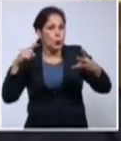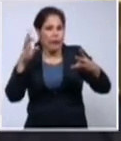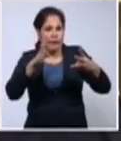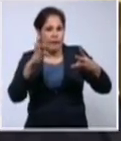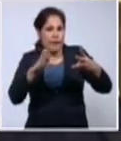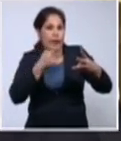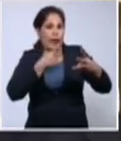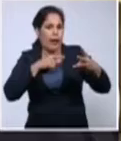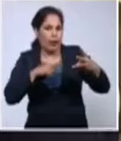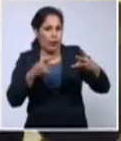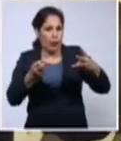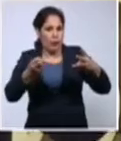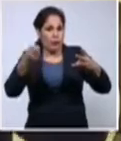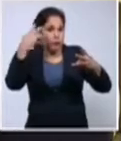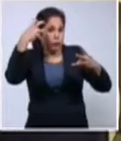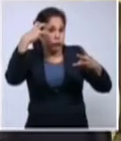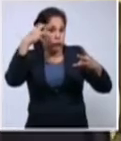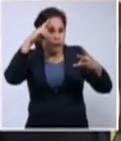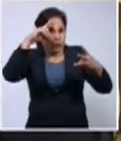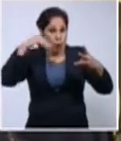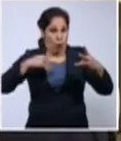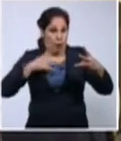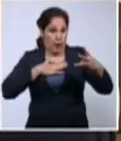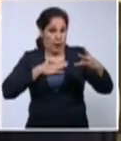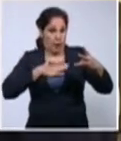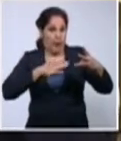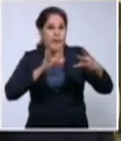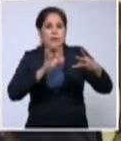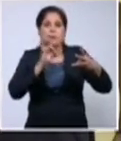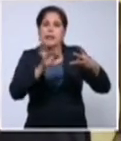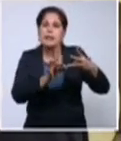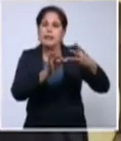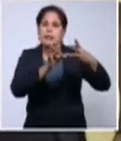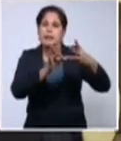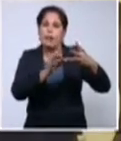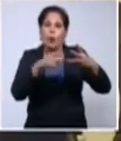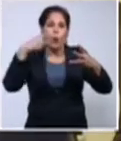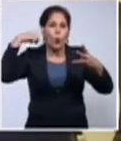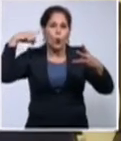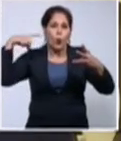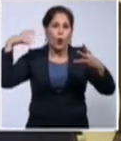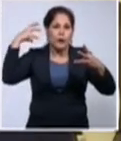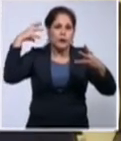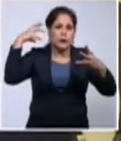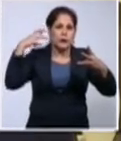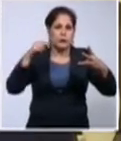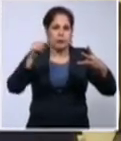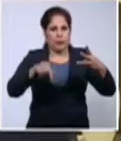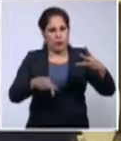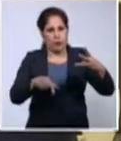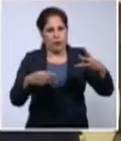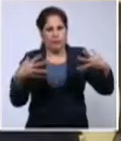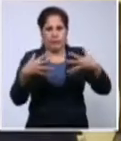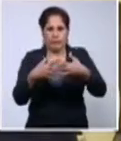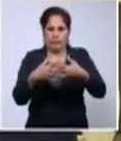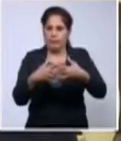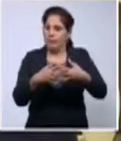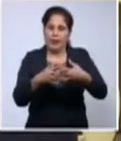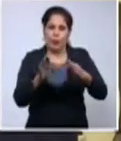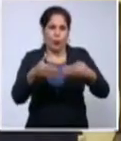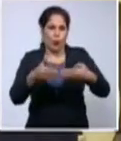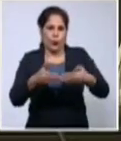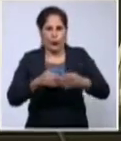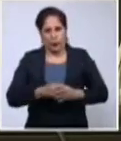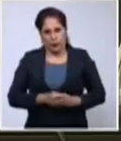es decir, sobre el cuerpo humano, específico relacionado con la radiofrecuencia y el personal. Eso es concluyente.